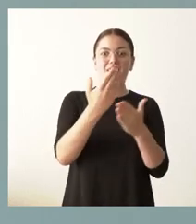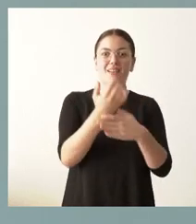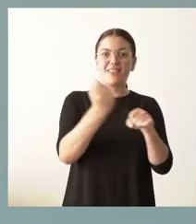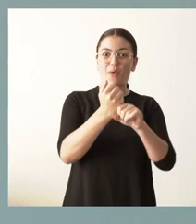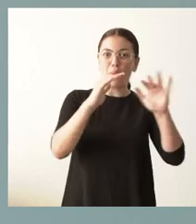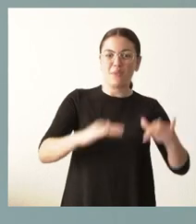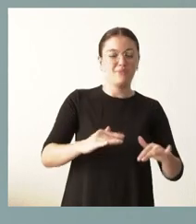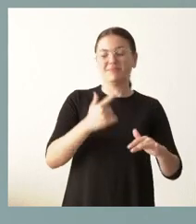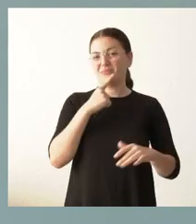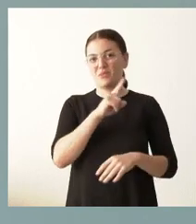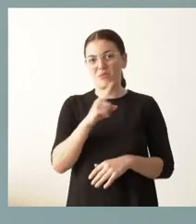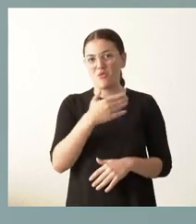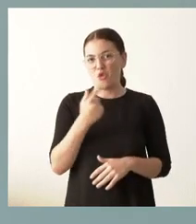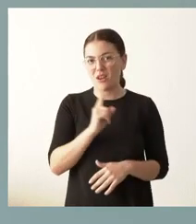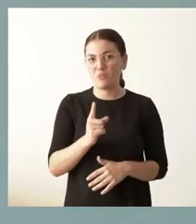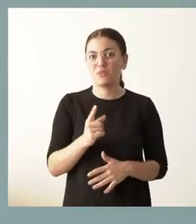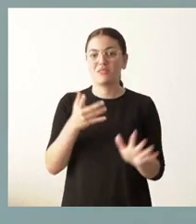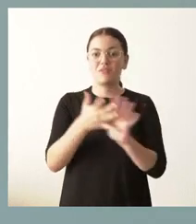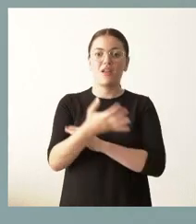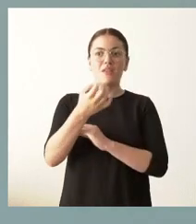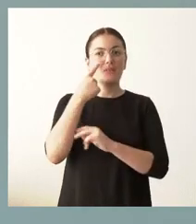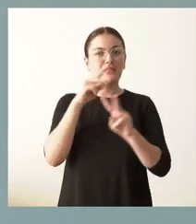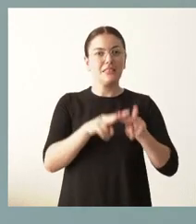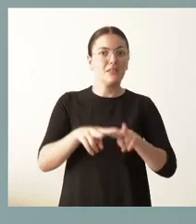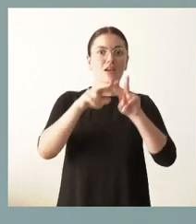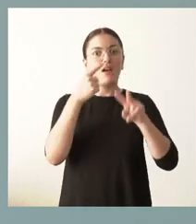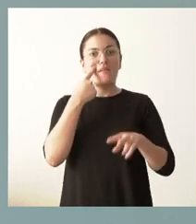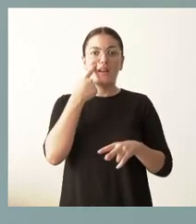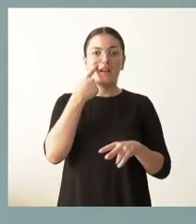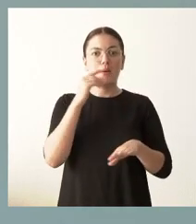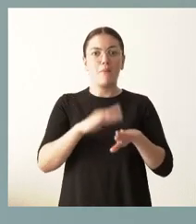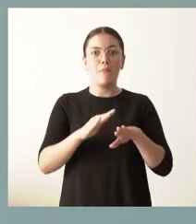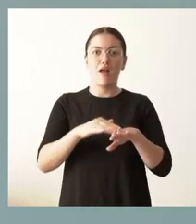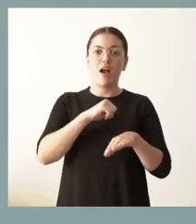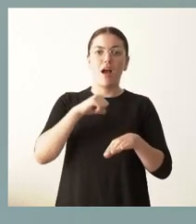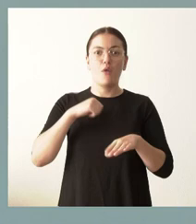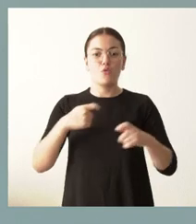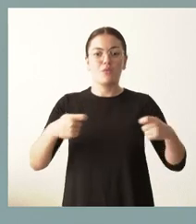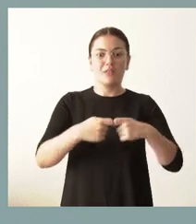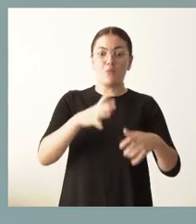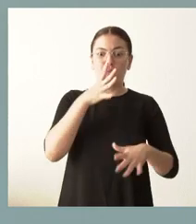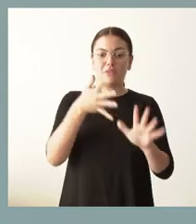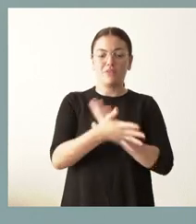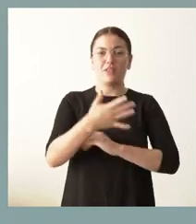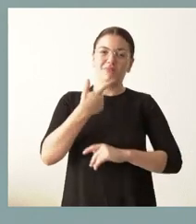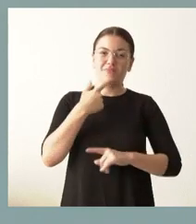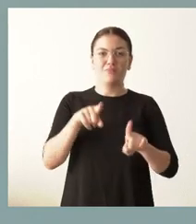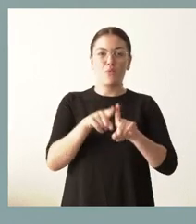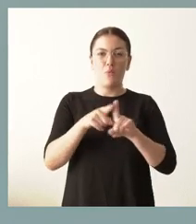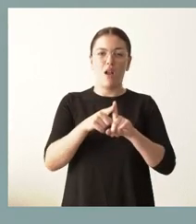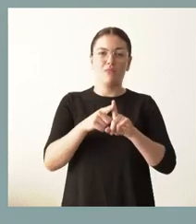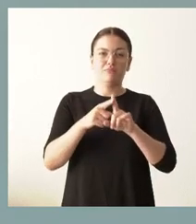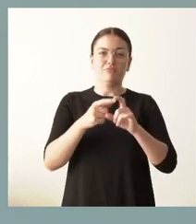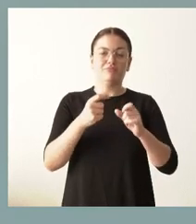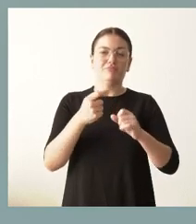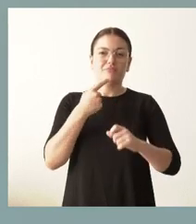por tanto, en ese caso concreto es donde hay que revisar ese nivel de autoconcertación, porque sería un esfuerzo económico que no tendría el objetivo que planteamos. Le